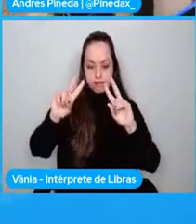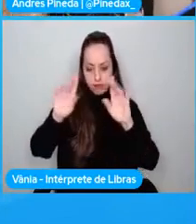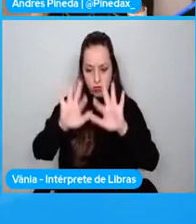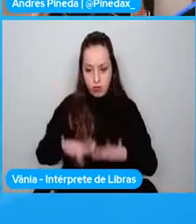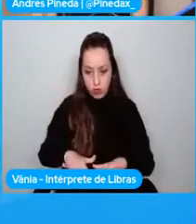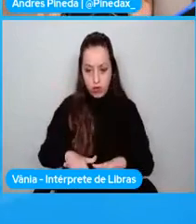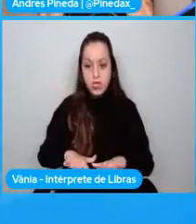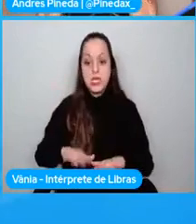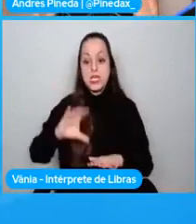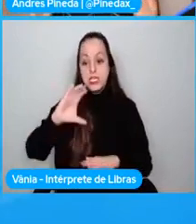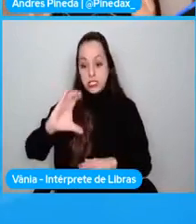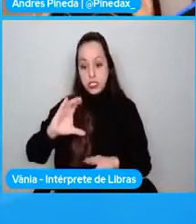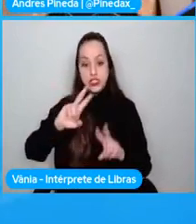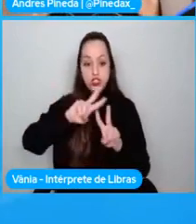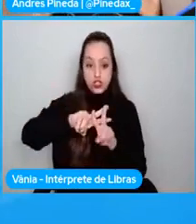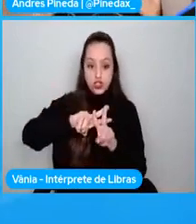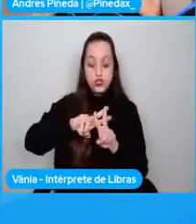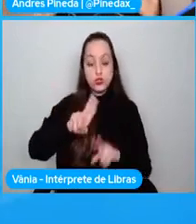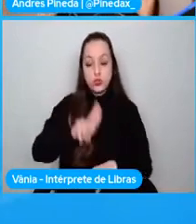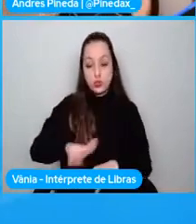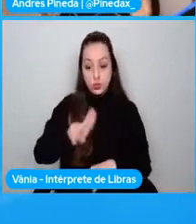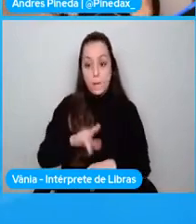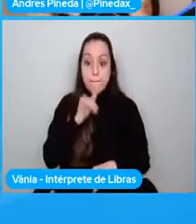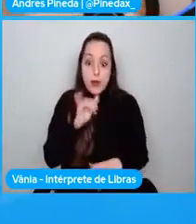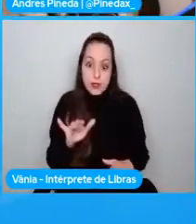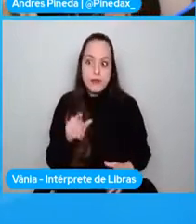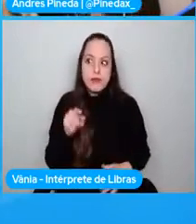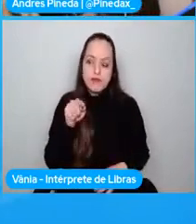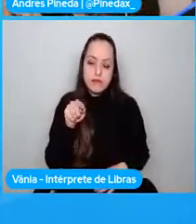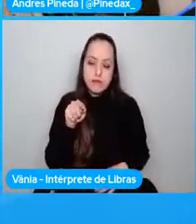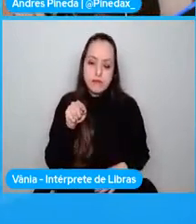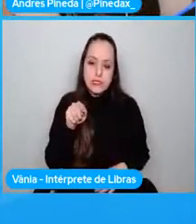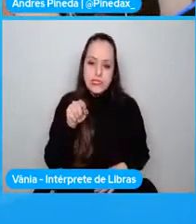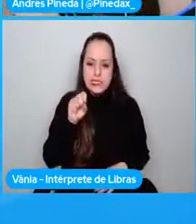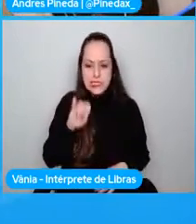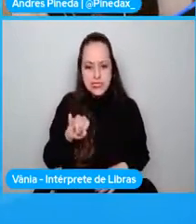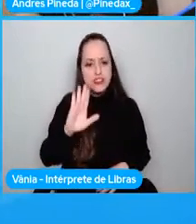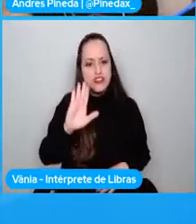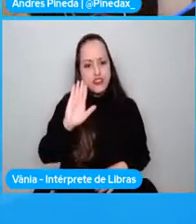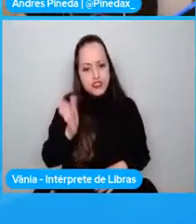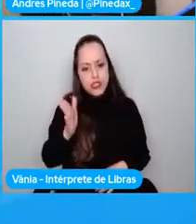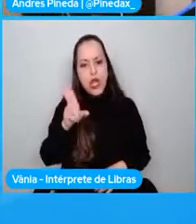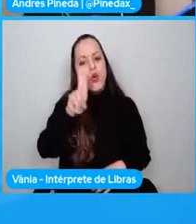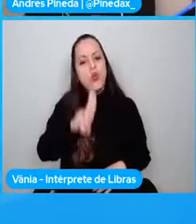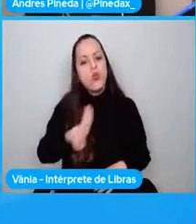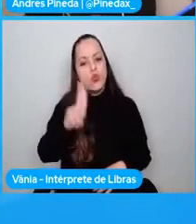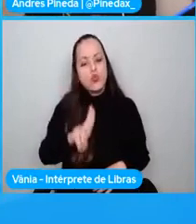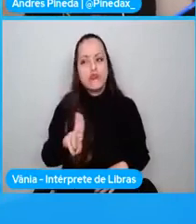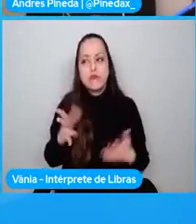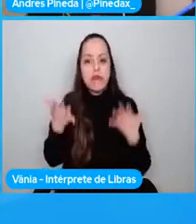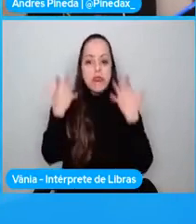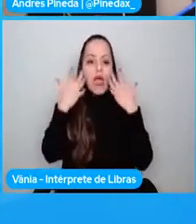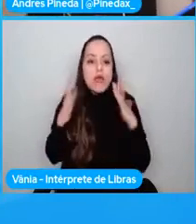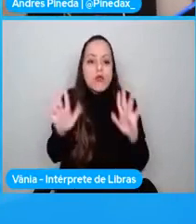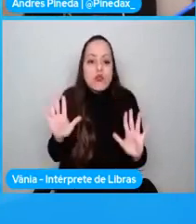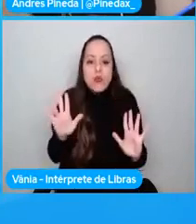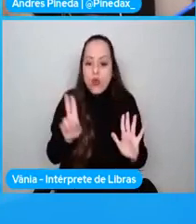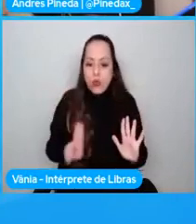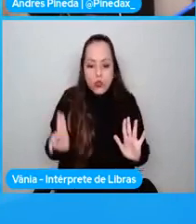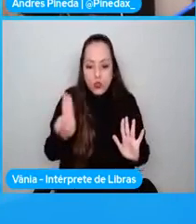algo importante, sabemos que C-Sharp no corre de forma nativa en